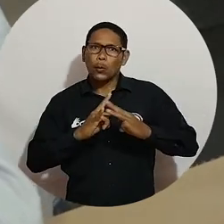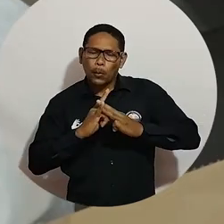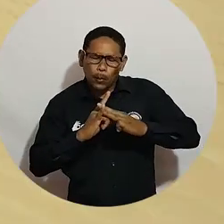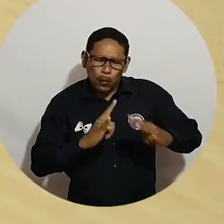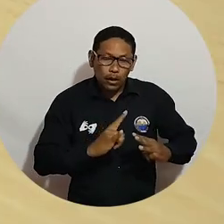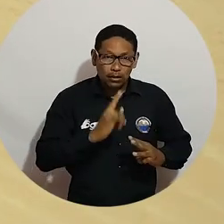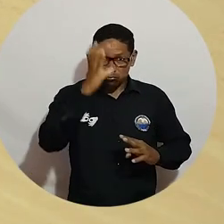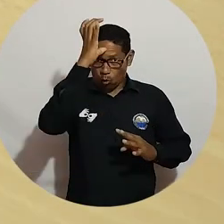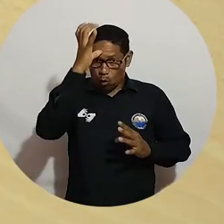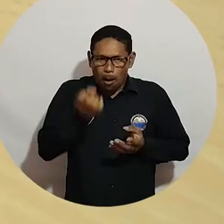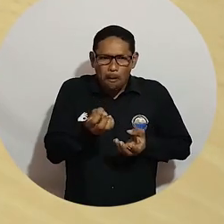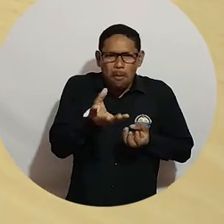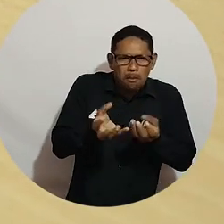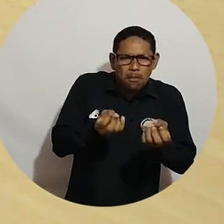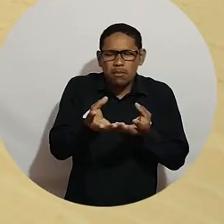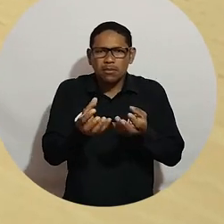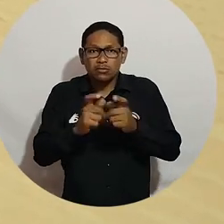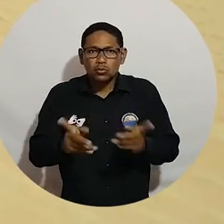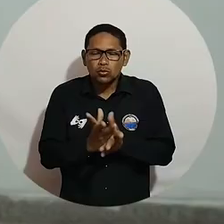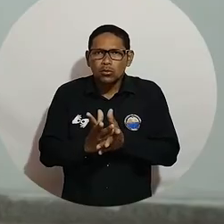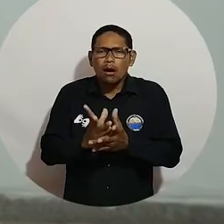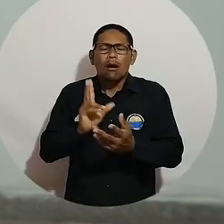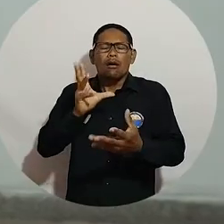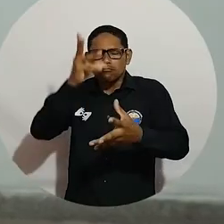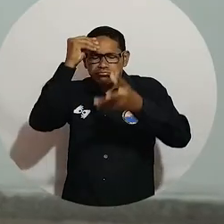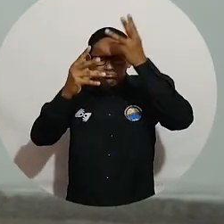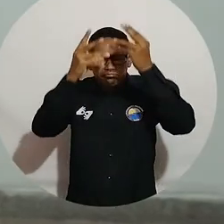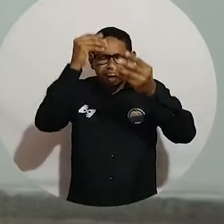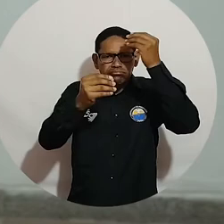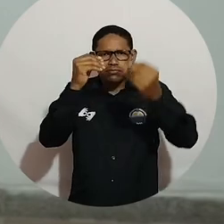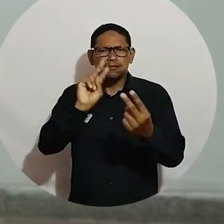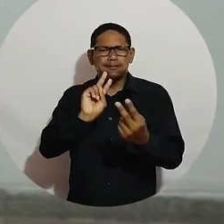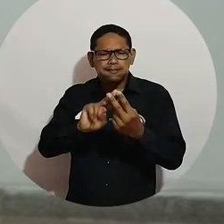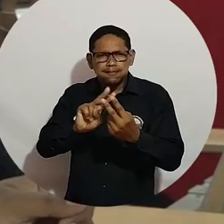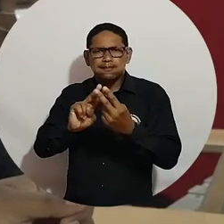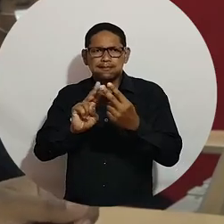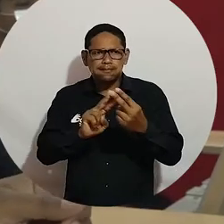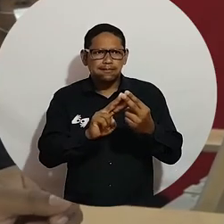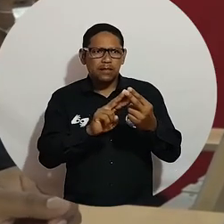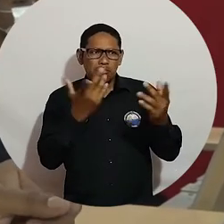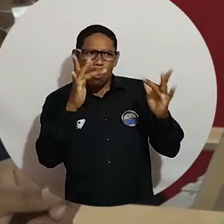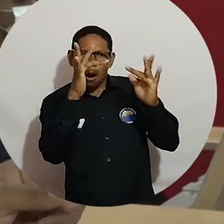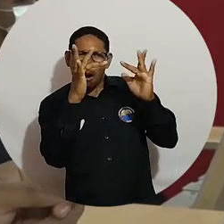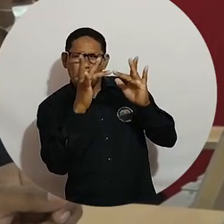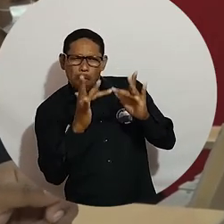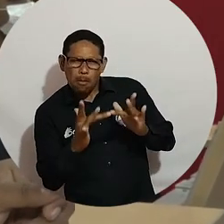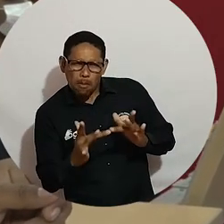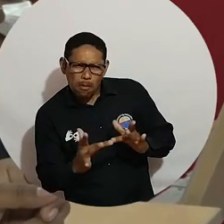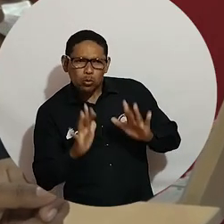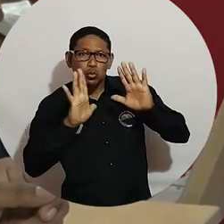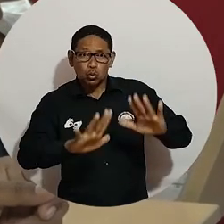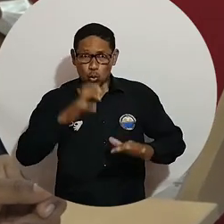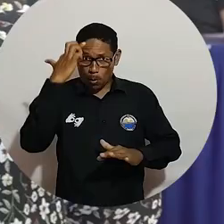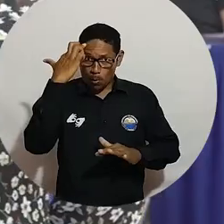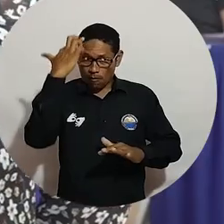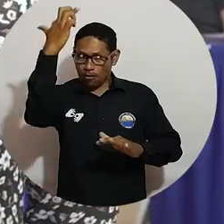siembra conocimiento, aportando a los estudiantes conocer los avances en las áreas de pertinencia para el programa y una visión más amplia con relación a su